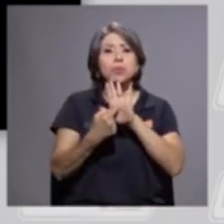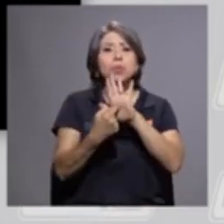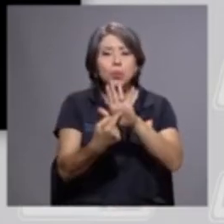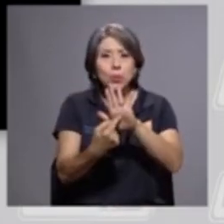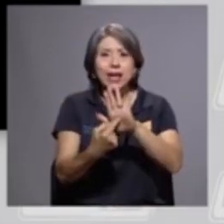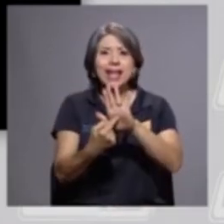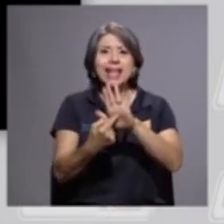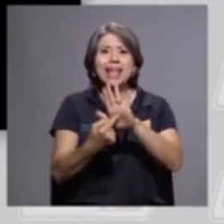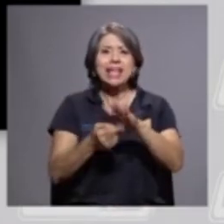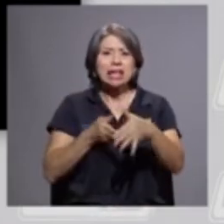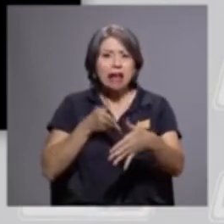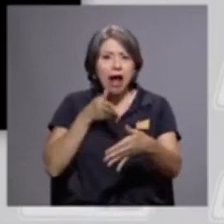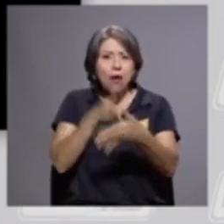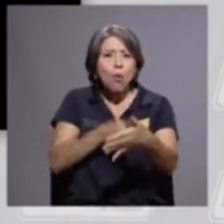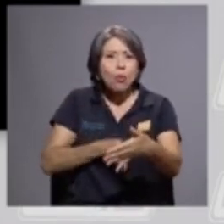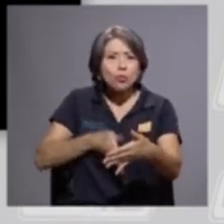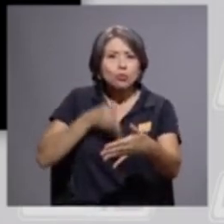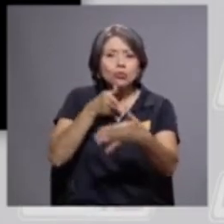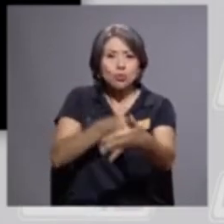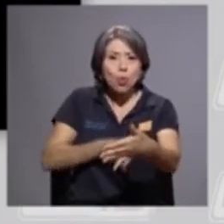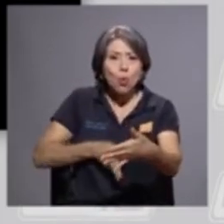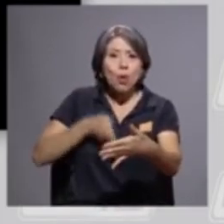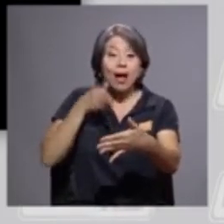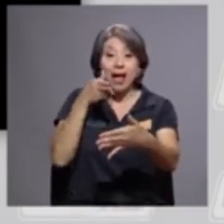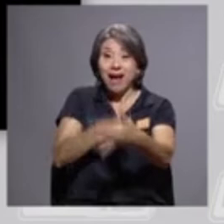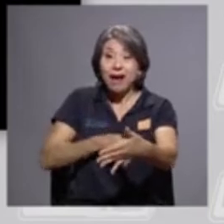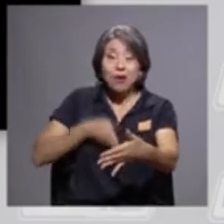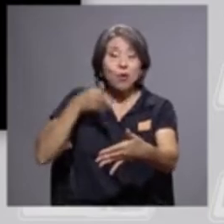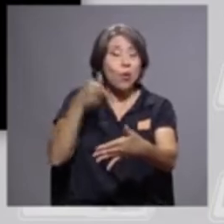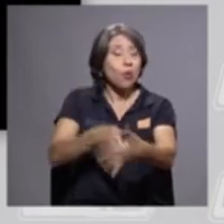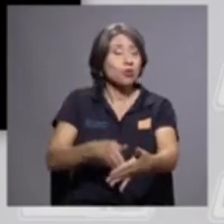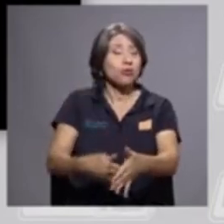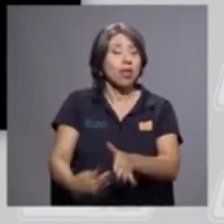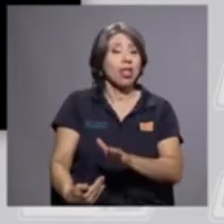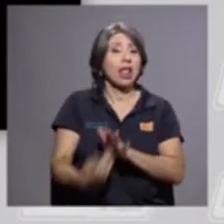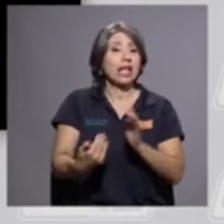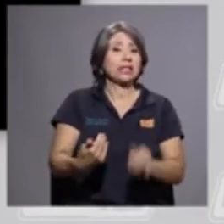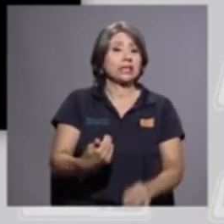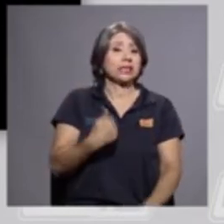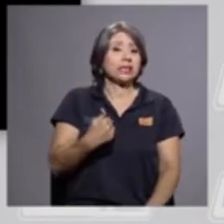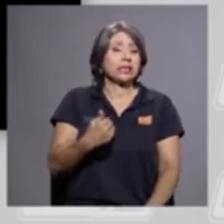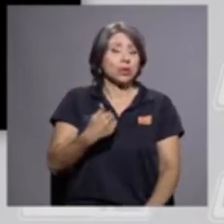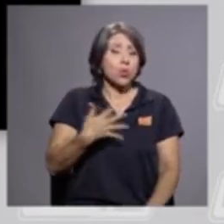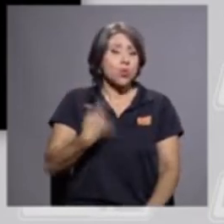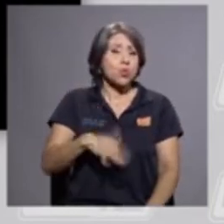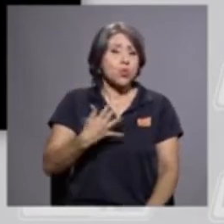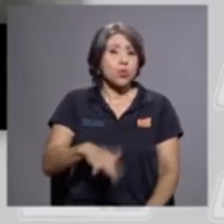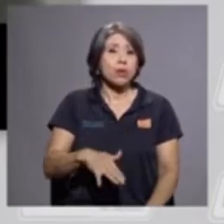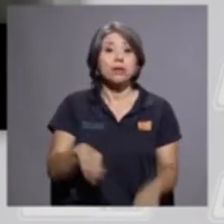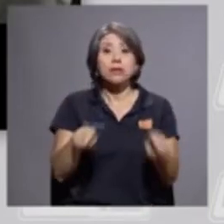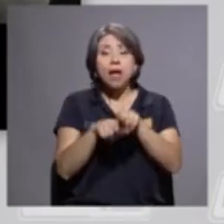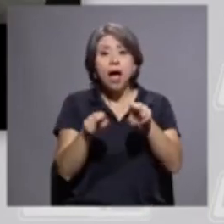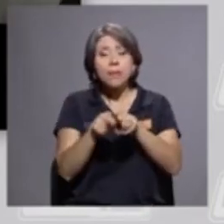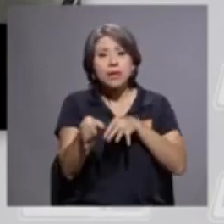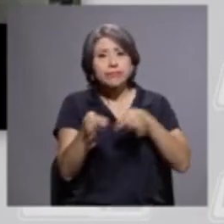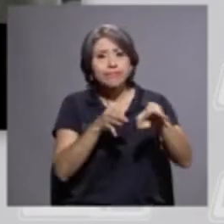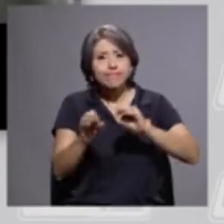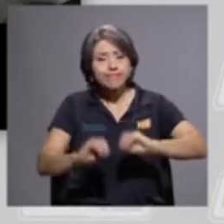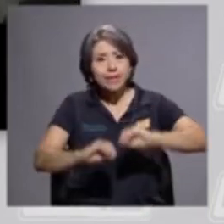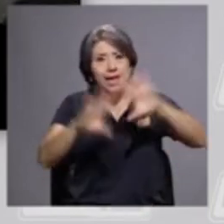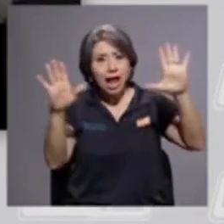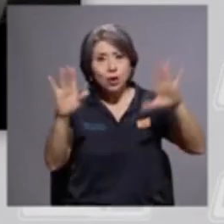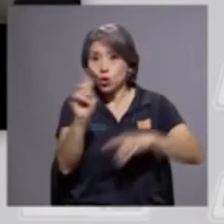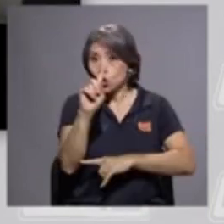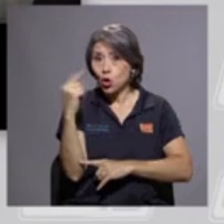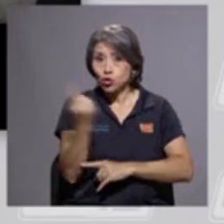el hostigamiento es una gran molestia. Y hay otra cosa que sí quisiera dejar aquí claro, que no solo es